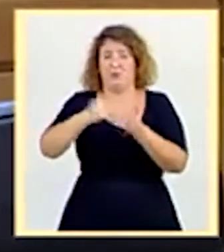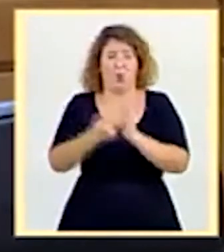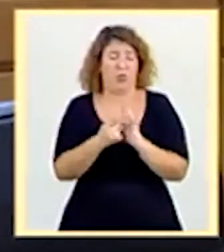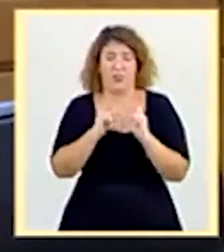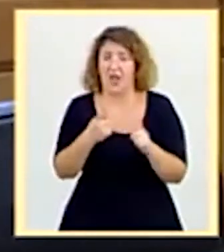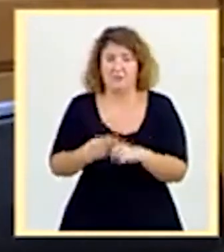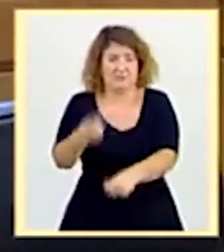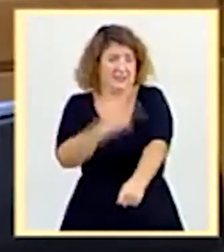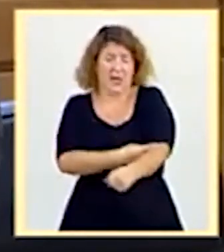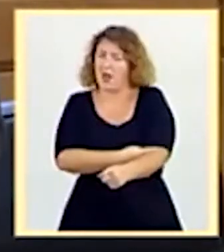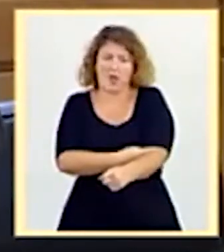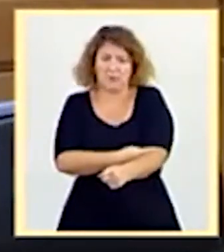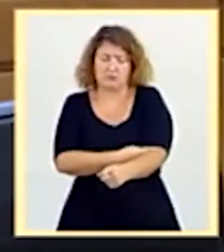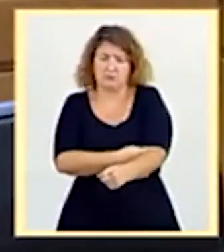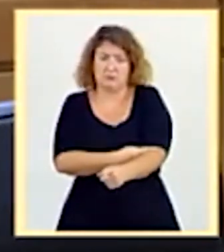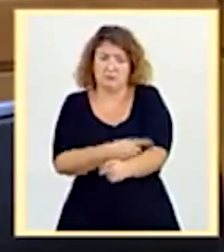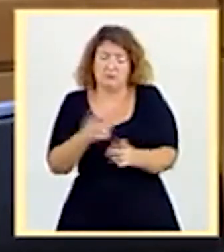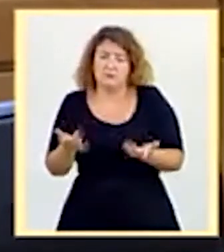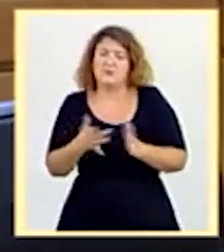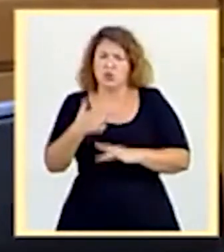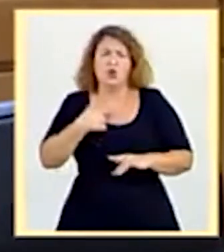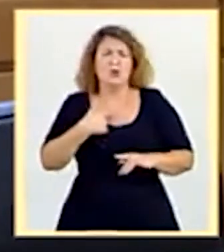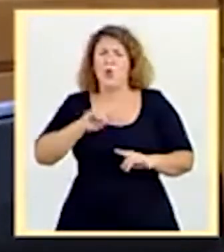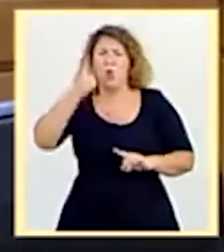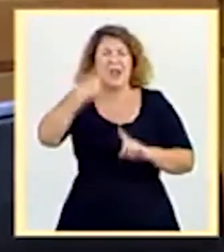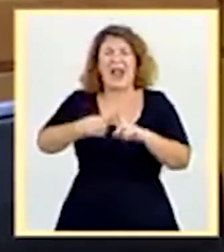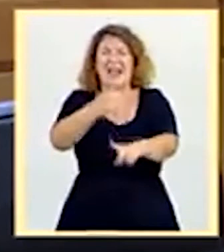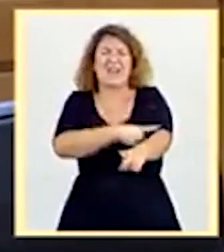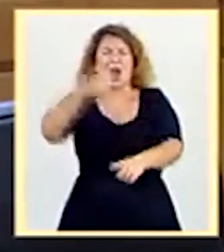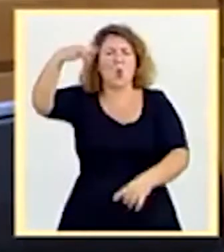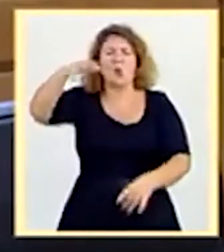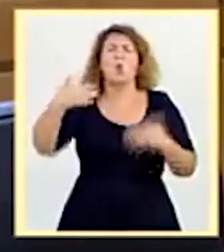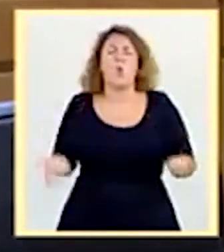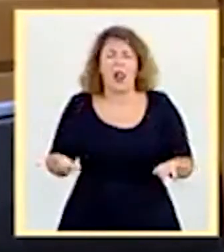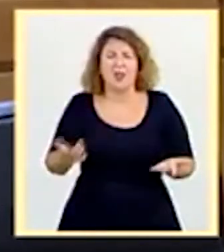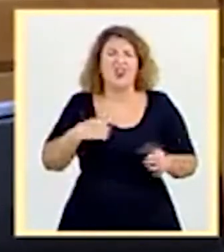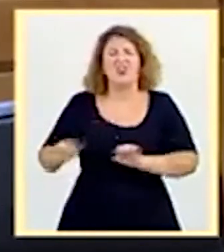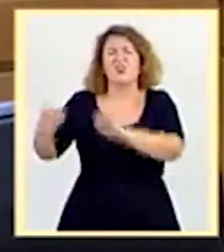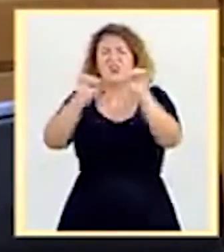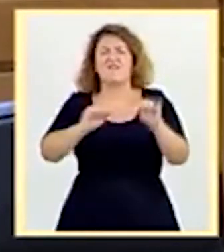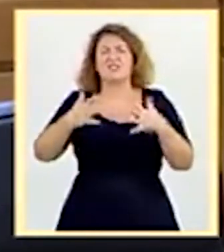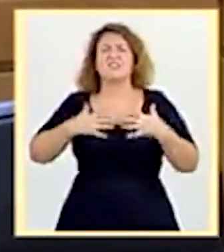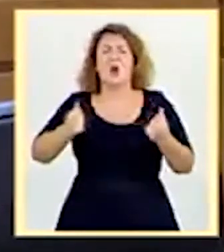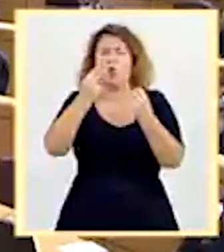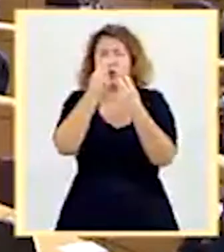en una única cosa, en la defensa de la salud pública. Y soy radical, además,